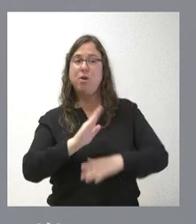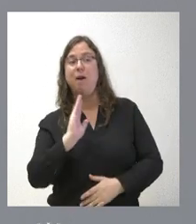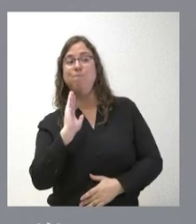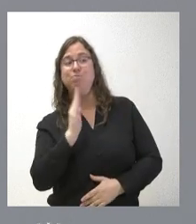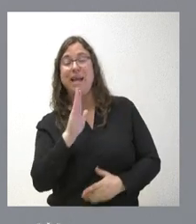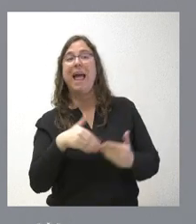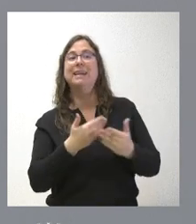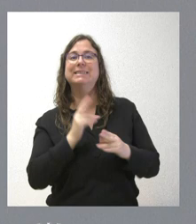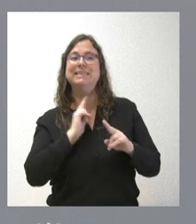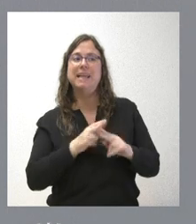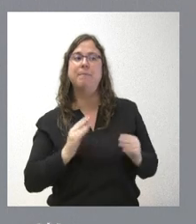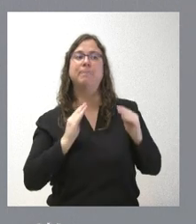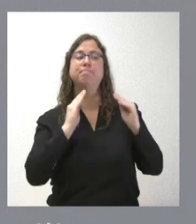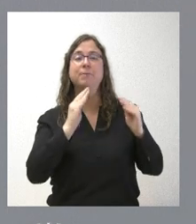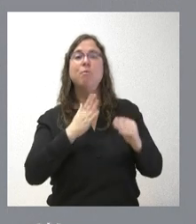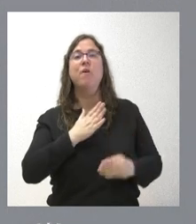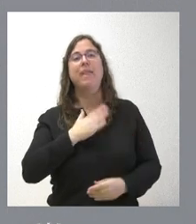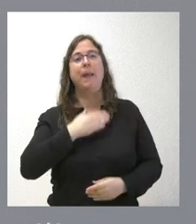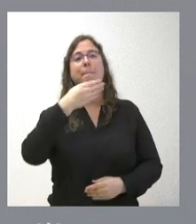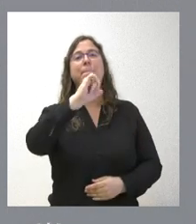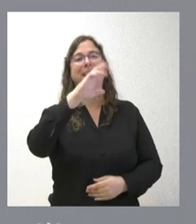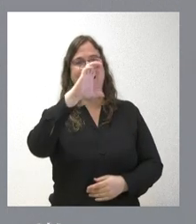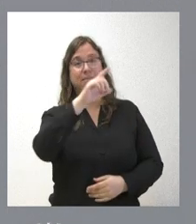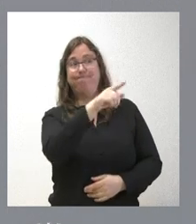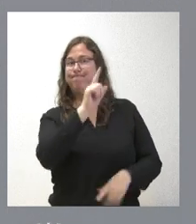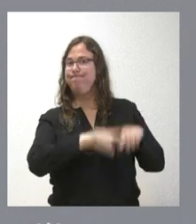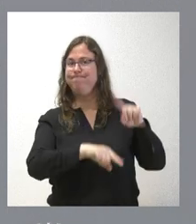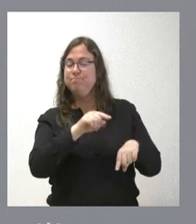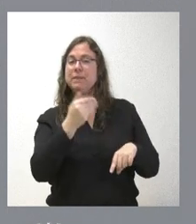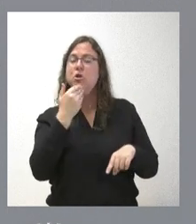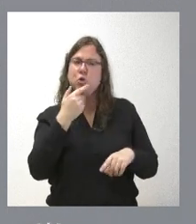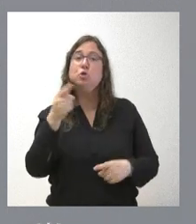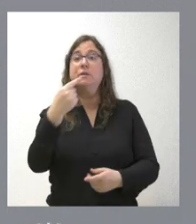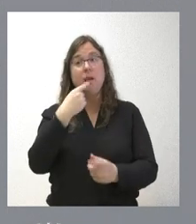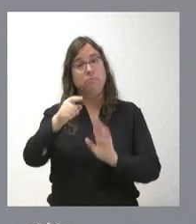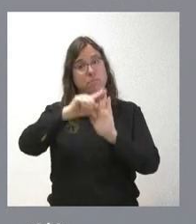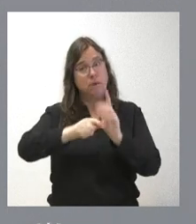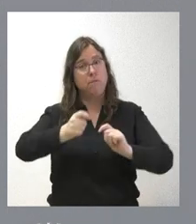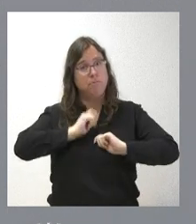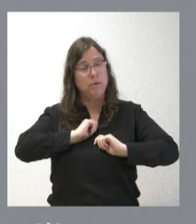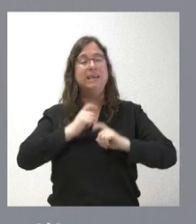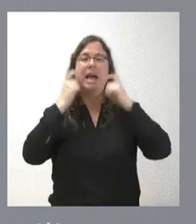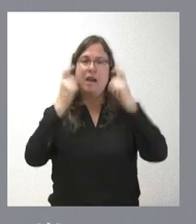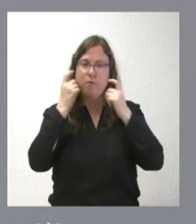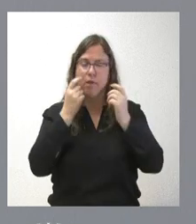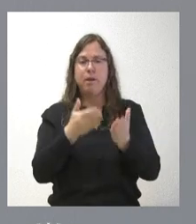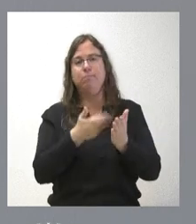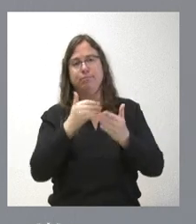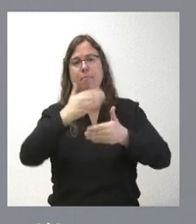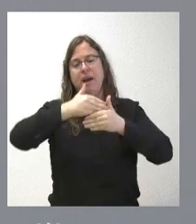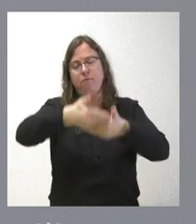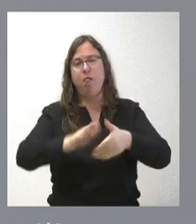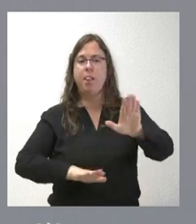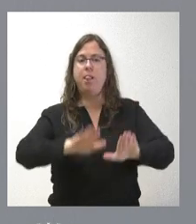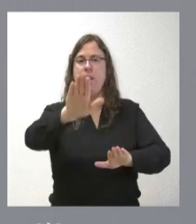veces hasta a un bien que pudiera ser de interés cultural. Pero, a medida en que se nos comunique, haríamos el esfuerzo por eliminarlo. Sí, corresponde a Junta de Castilla y León, que